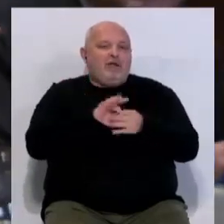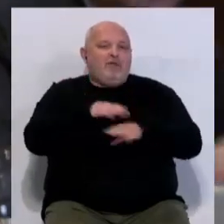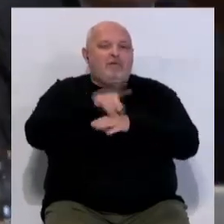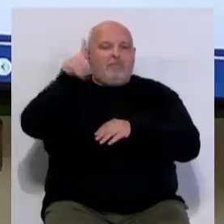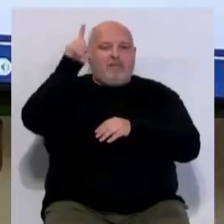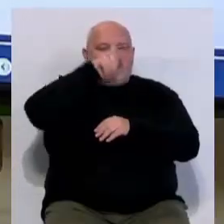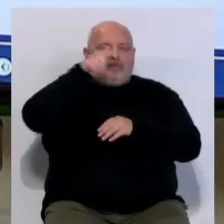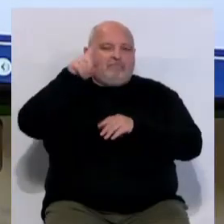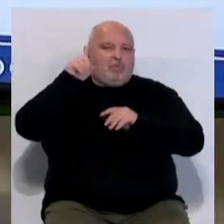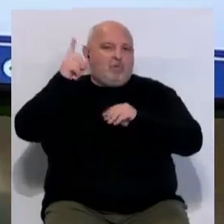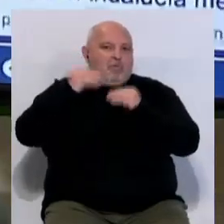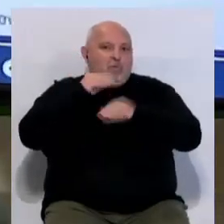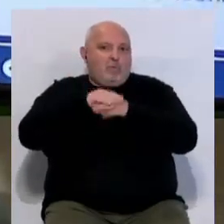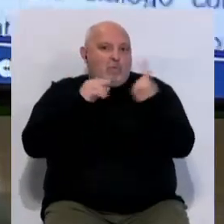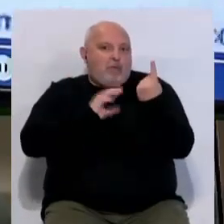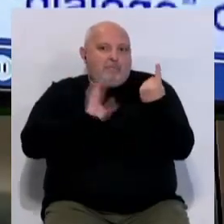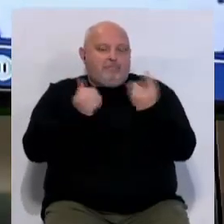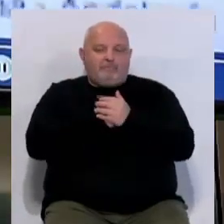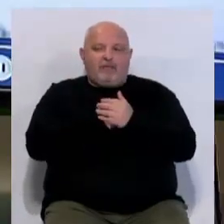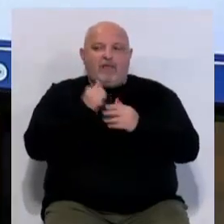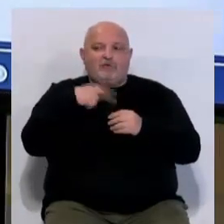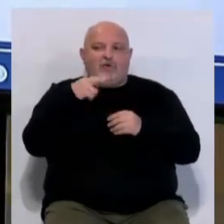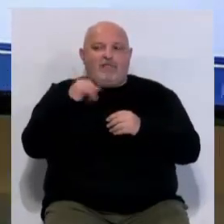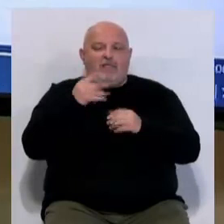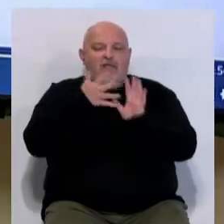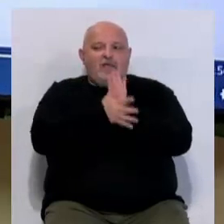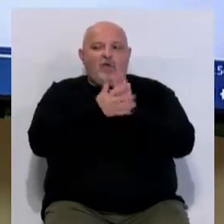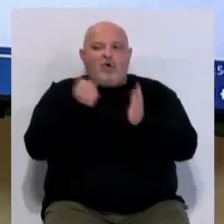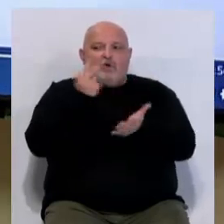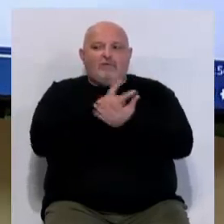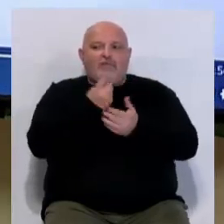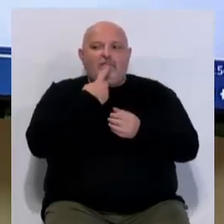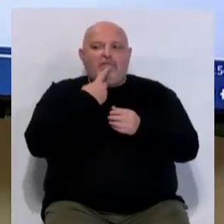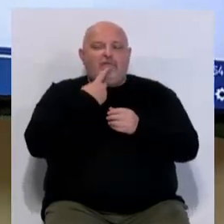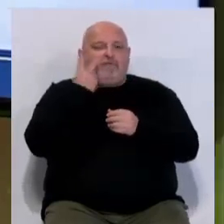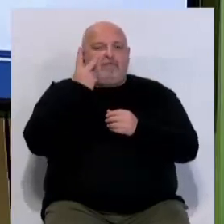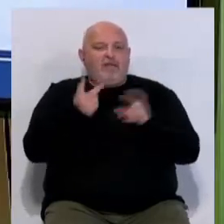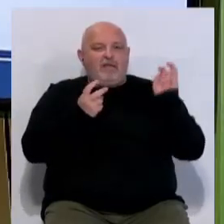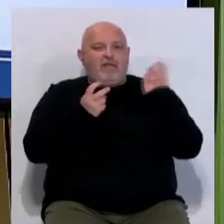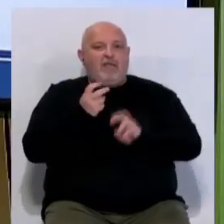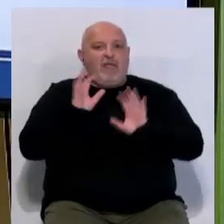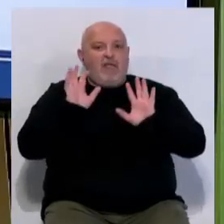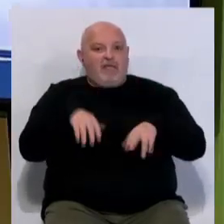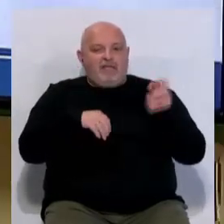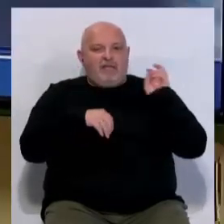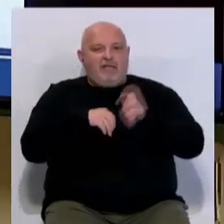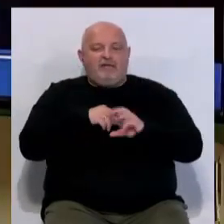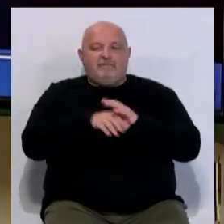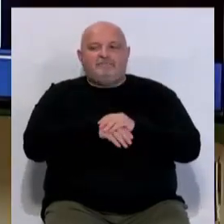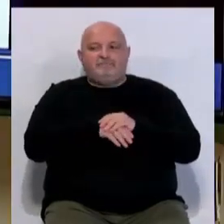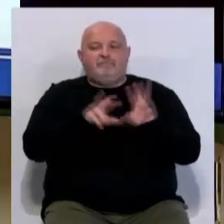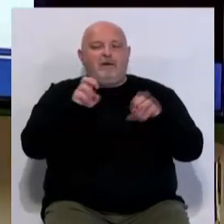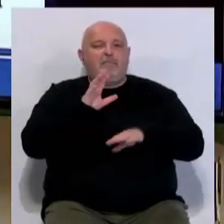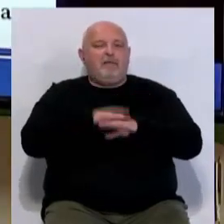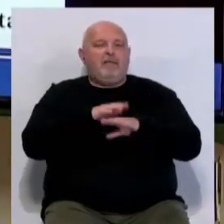gobierno de la nación. La mentira de Antonio Sanz, que nuevamente ha visitado la ciudad de Cádiz, en este